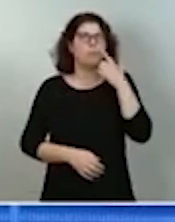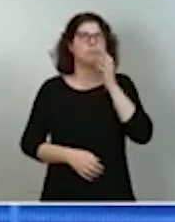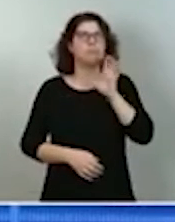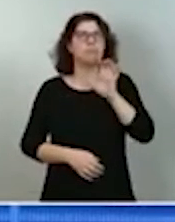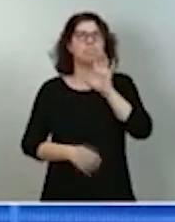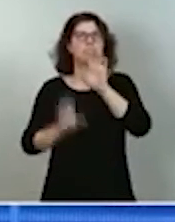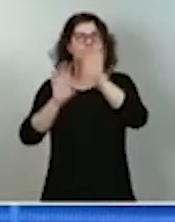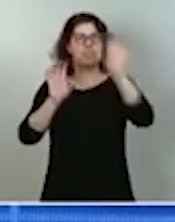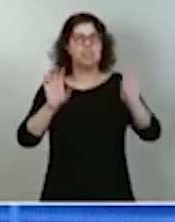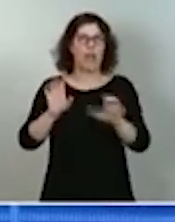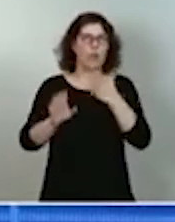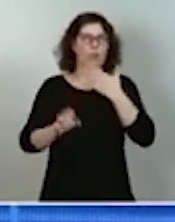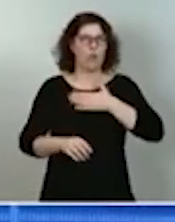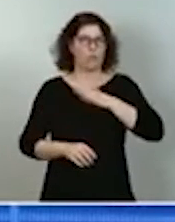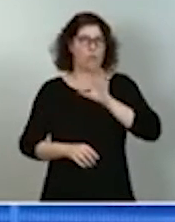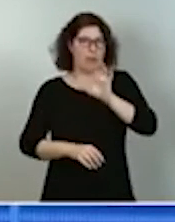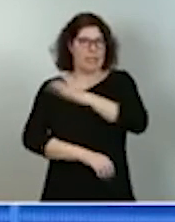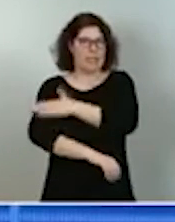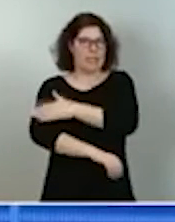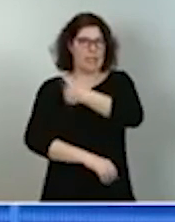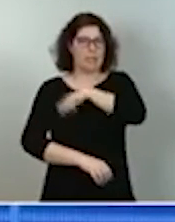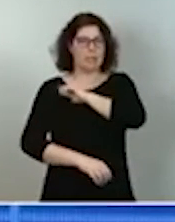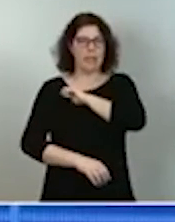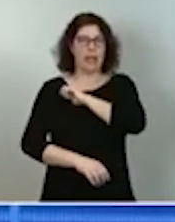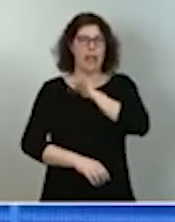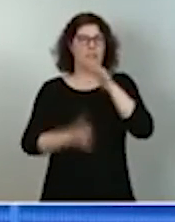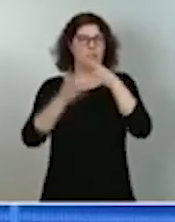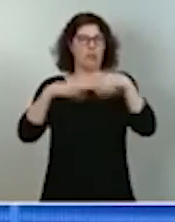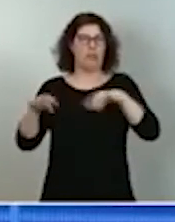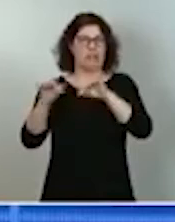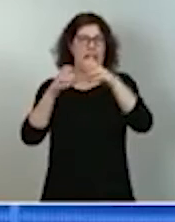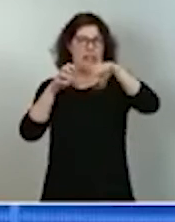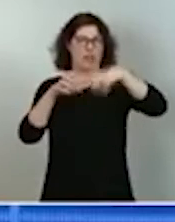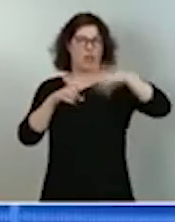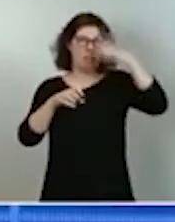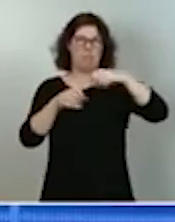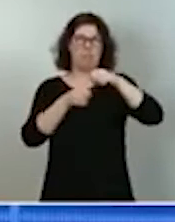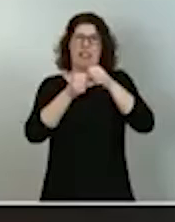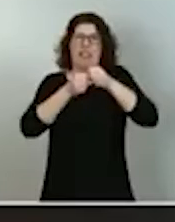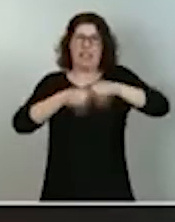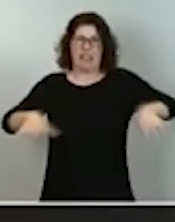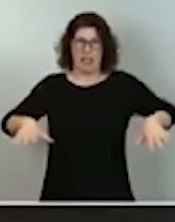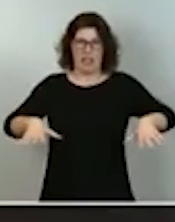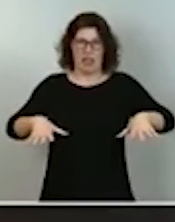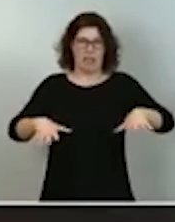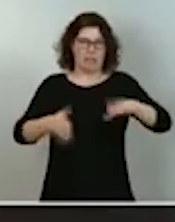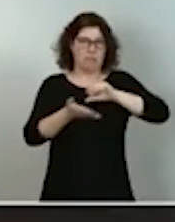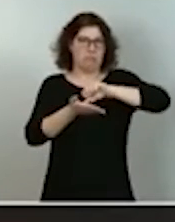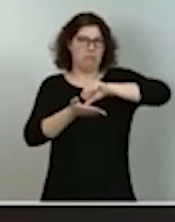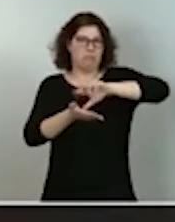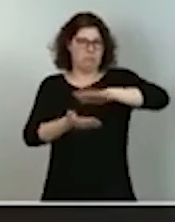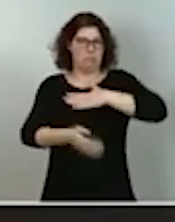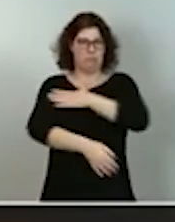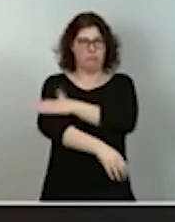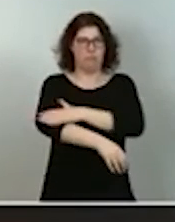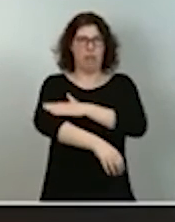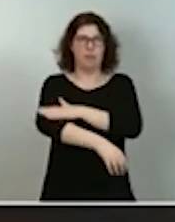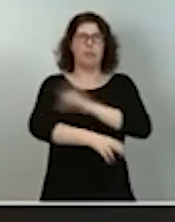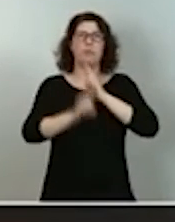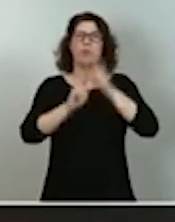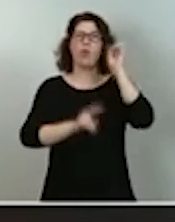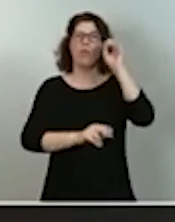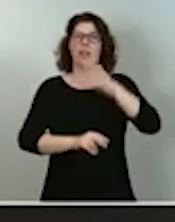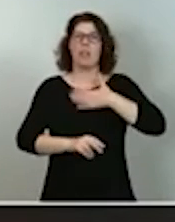el nuestro, de estructura territorial descentralizada en el ámbito de la Conferencia de las Presidencias de las Comunidades